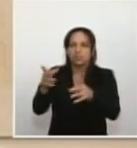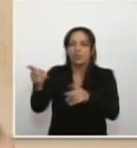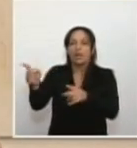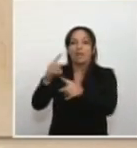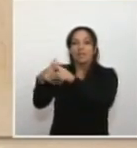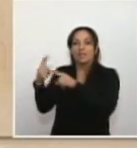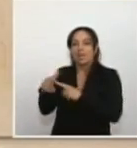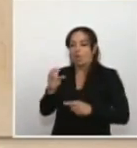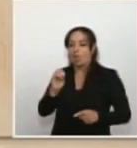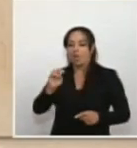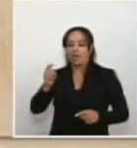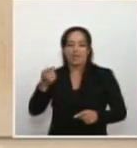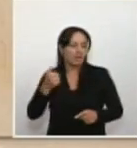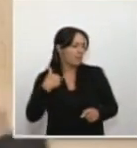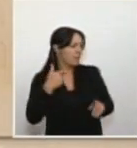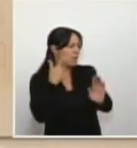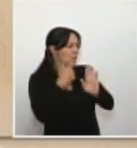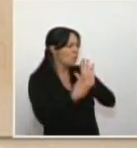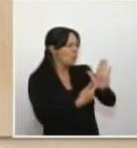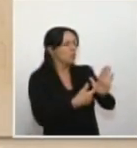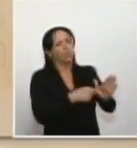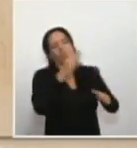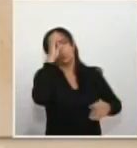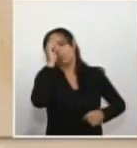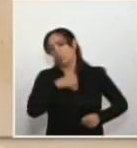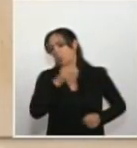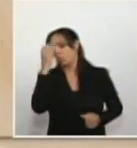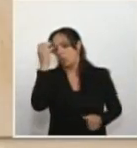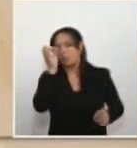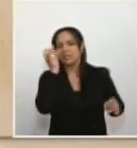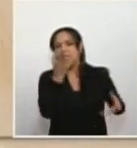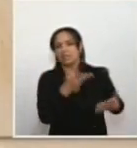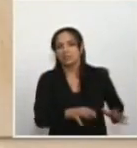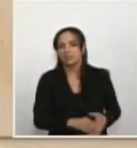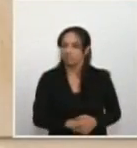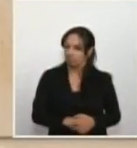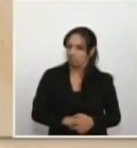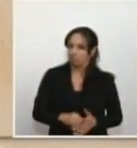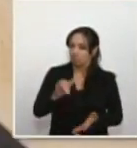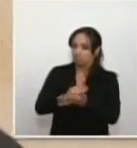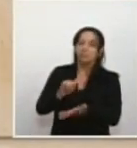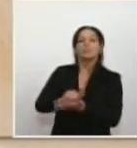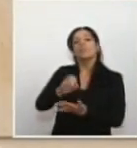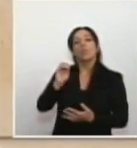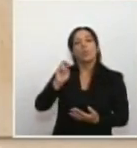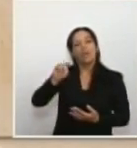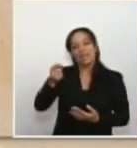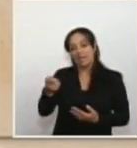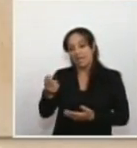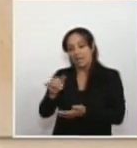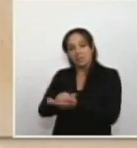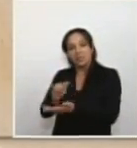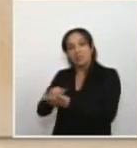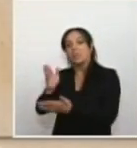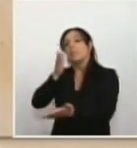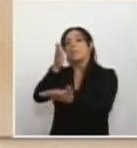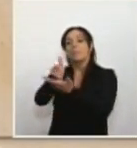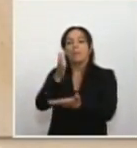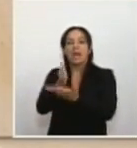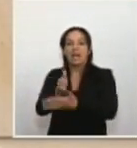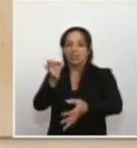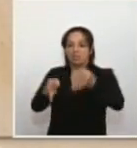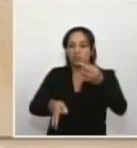de mostrarnos y presentarnos, las mismas ONGs que están yendo a los tribunales y a la fiscalía a